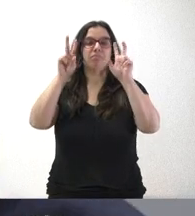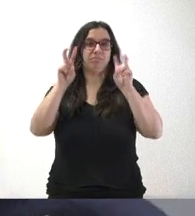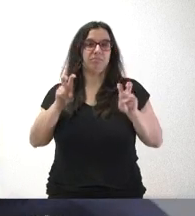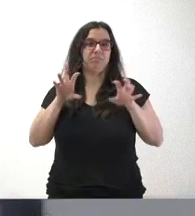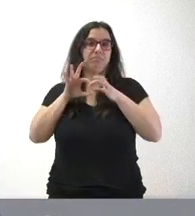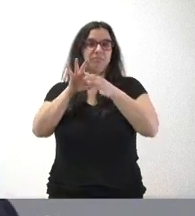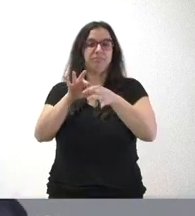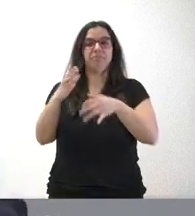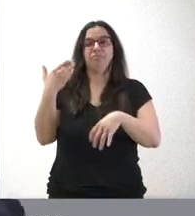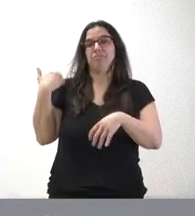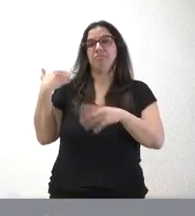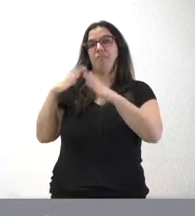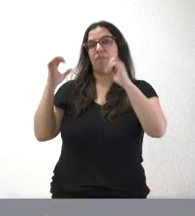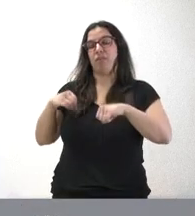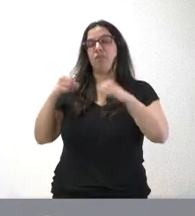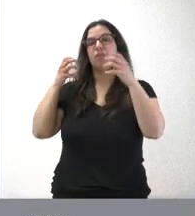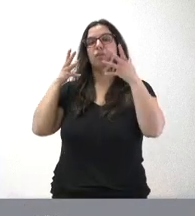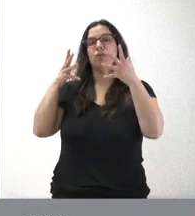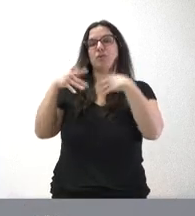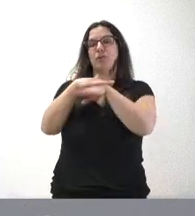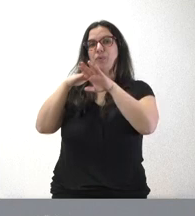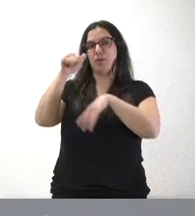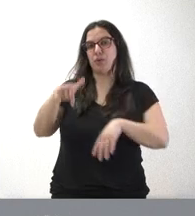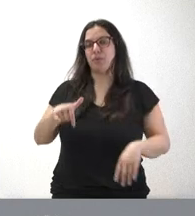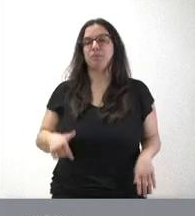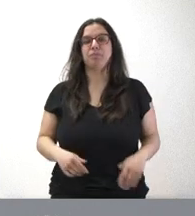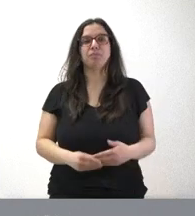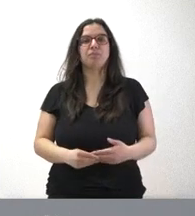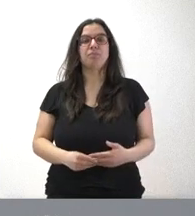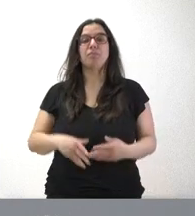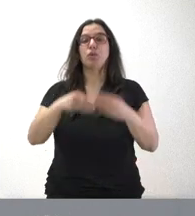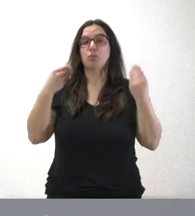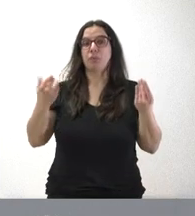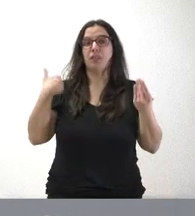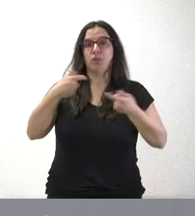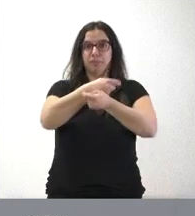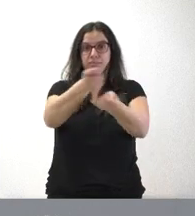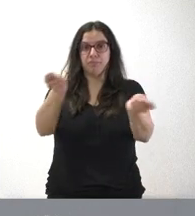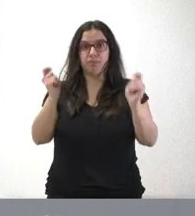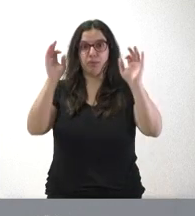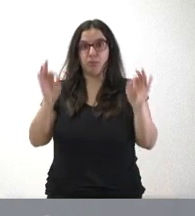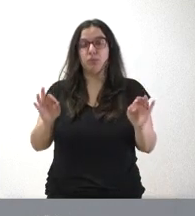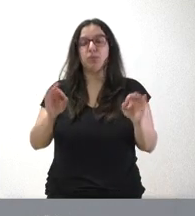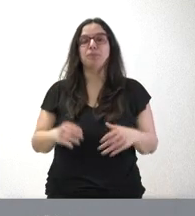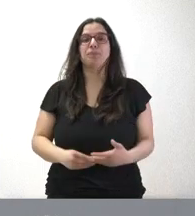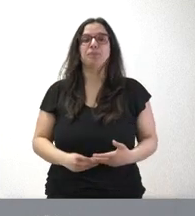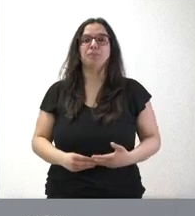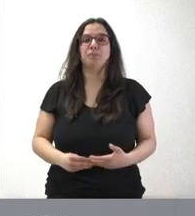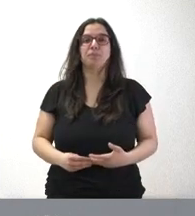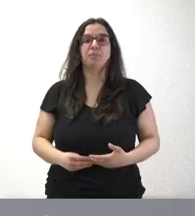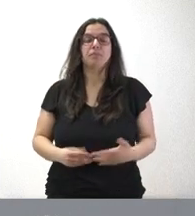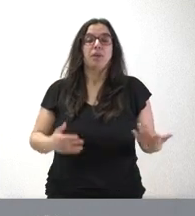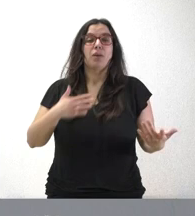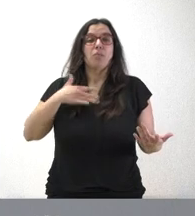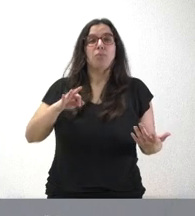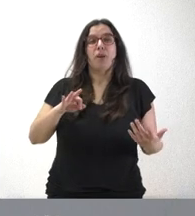sido objeto de acuerdo en este Consejo de Gobierno. Tienen ustedes la documentación que les está siendo entregado en este momento. Quizá